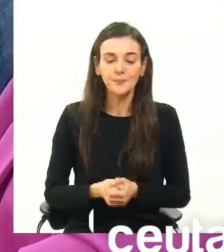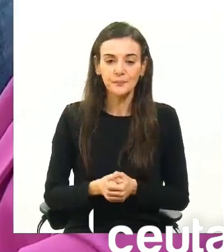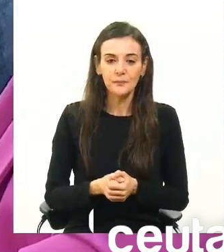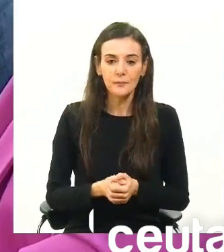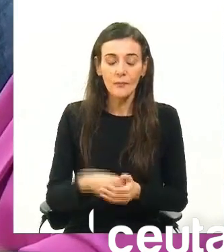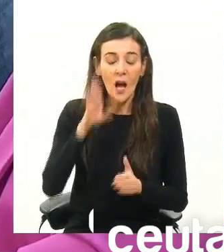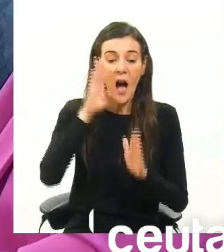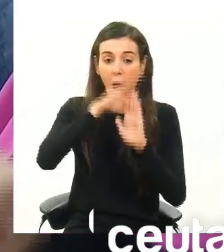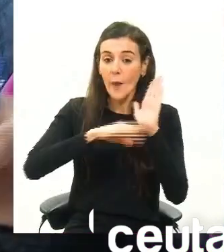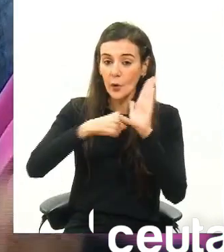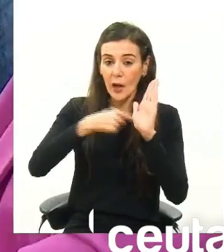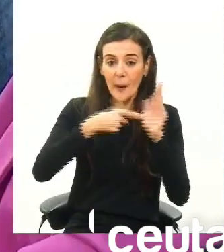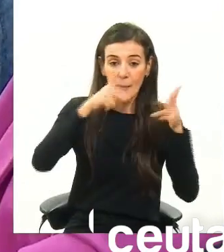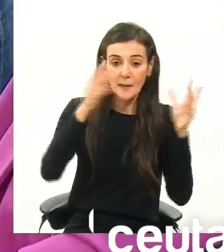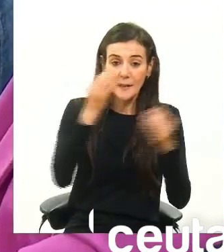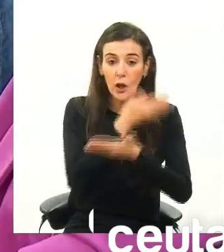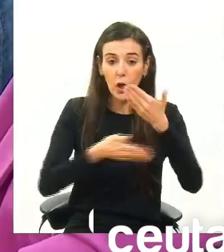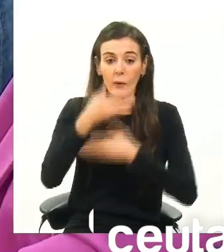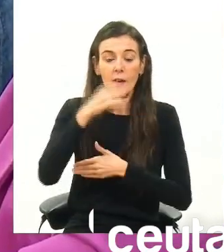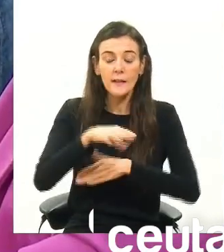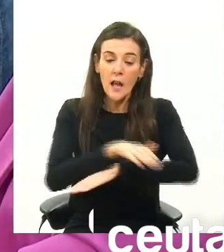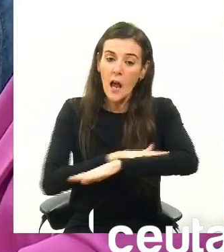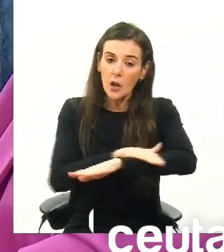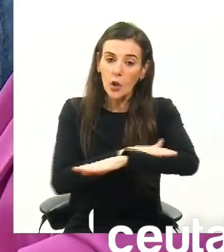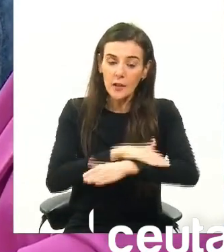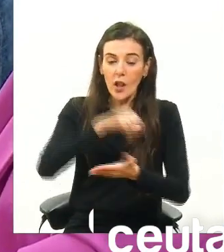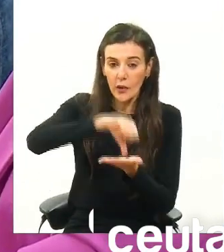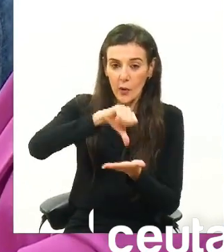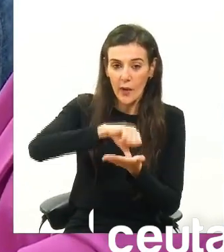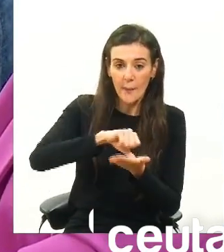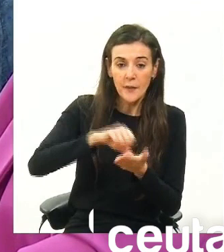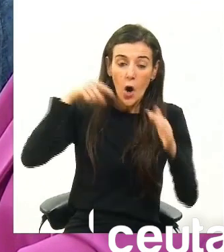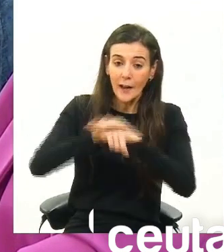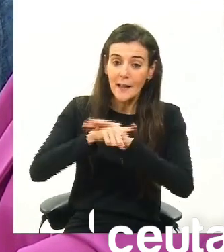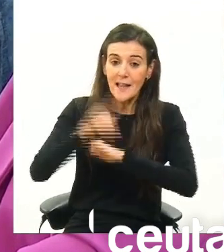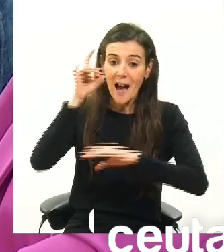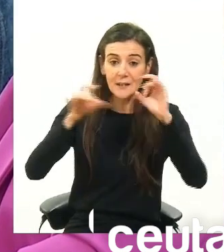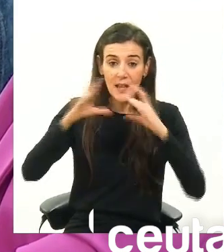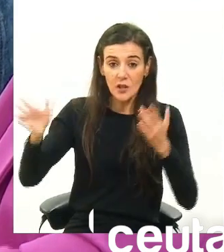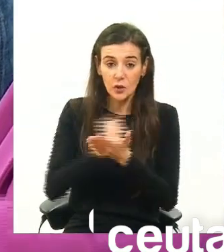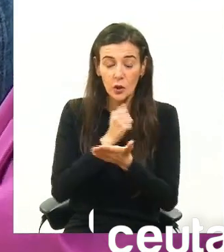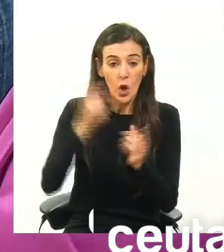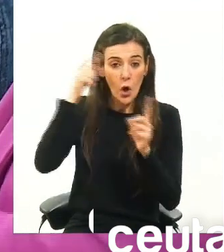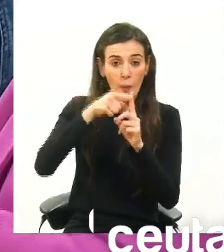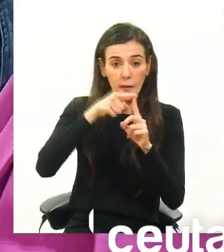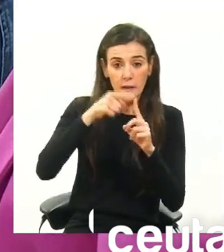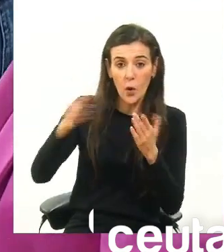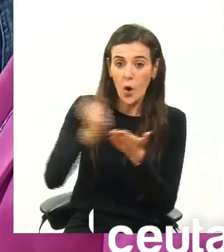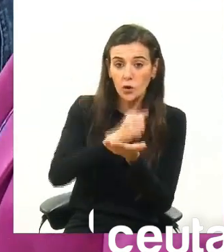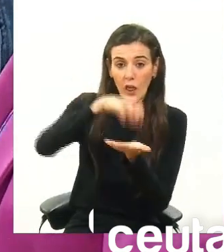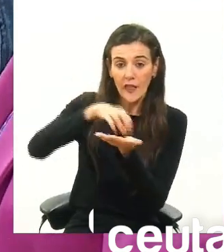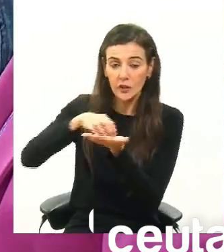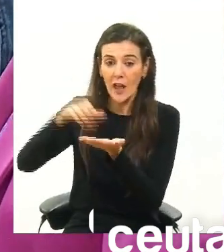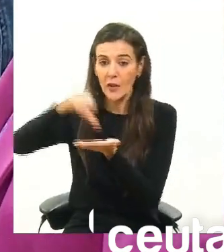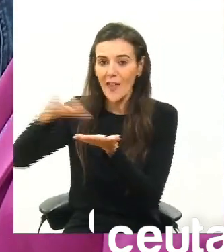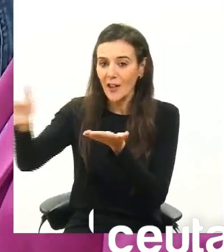Este programa permite la colaboración del Gobierno de la ciudad como gestor de actividades para varios o todos los centros de la ciudad.